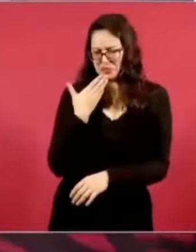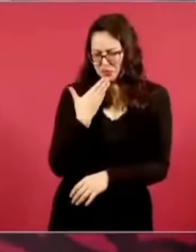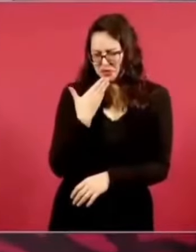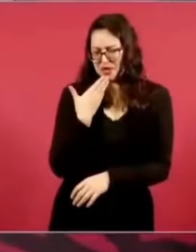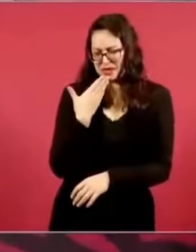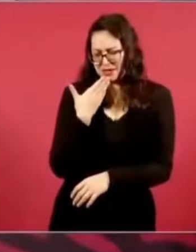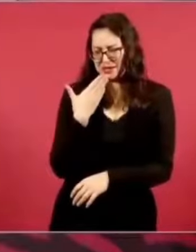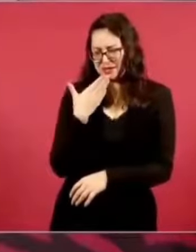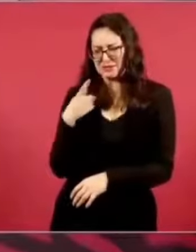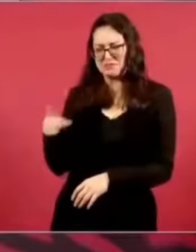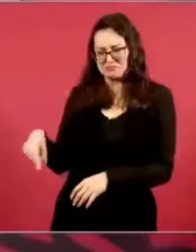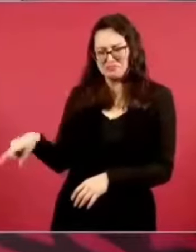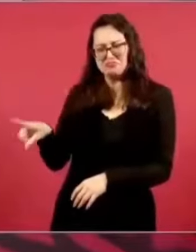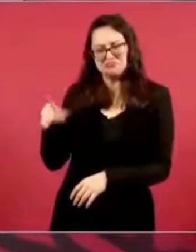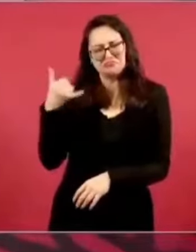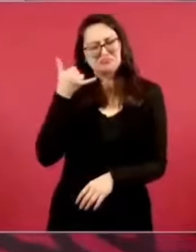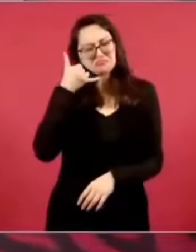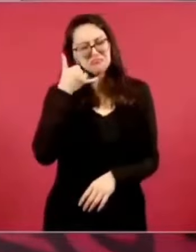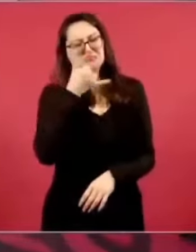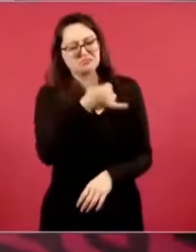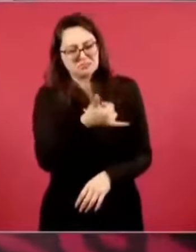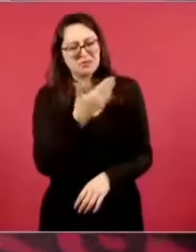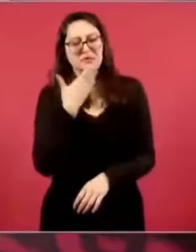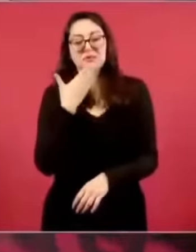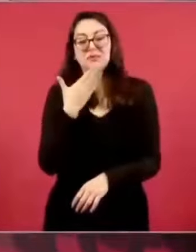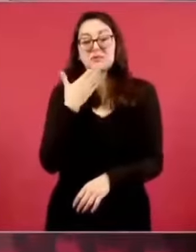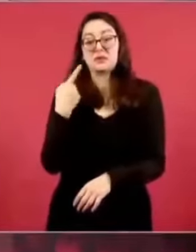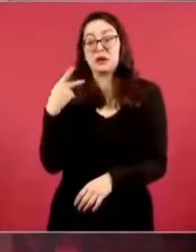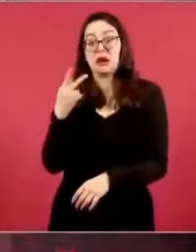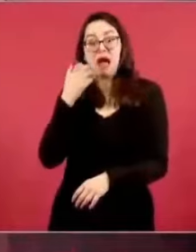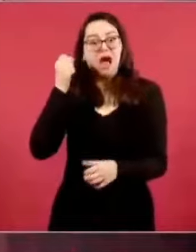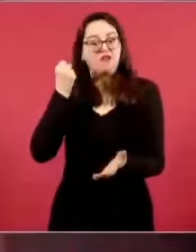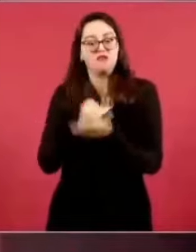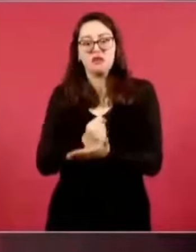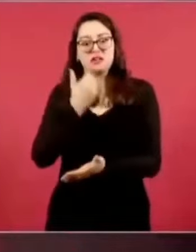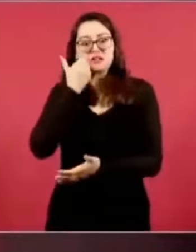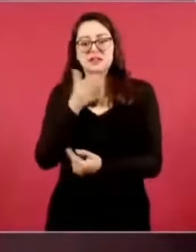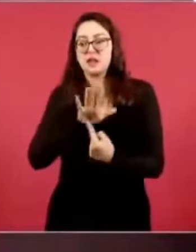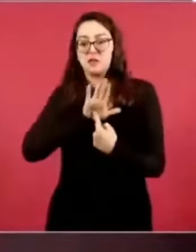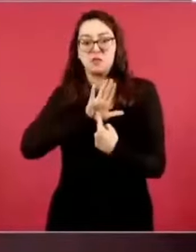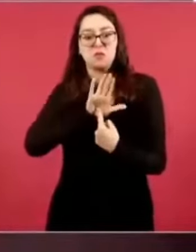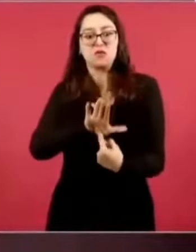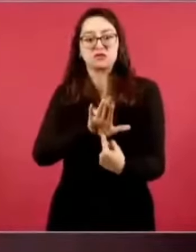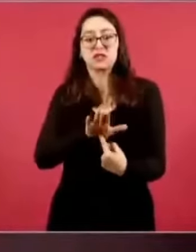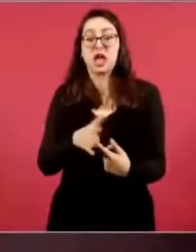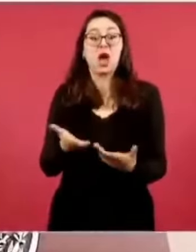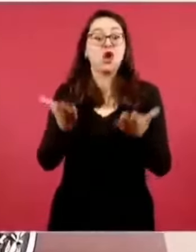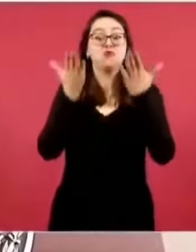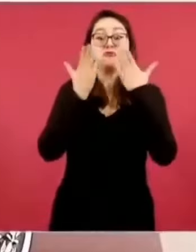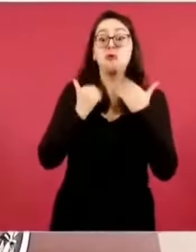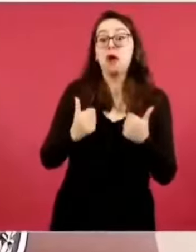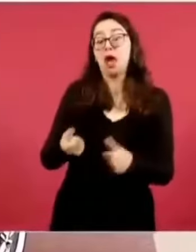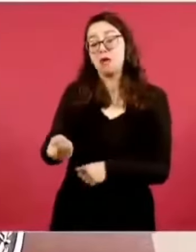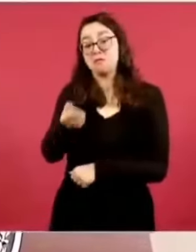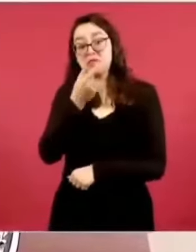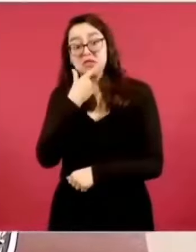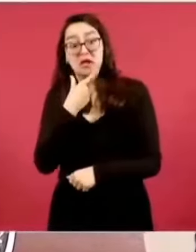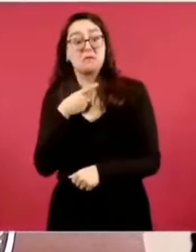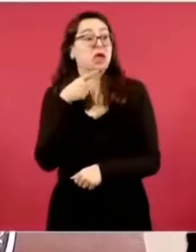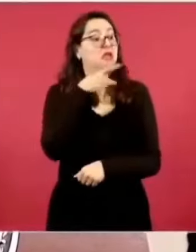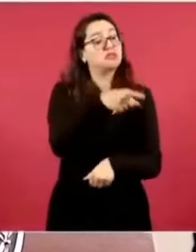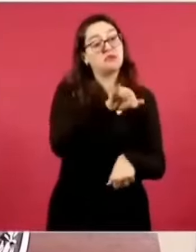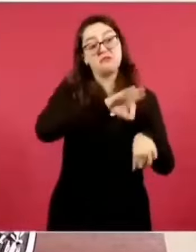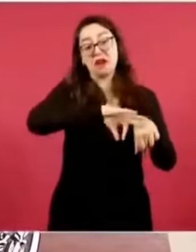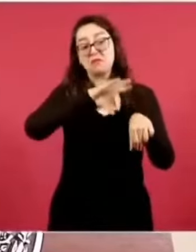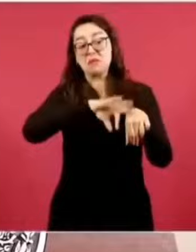queriendo demostrar que no hay medicamentos, que no funciona,